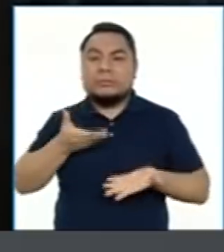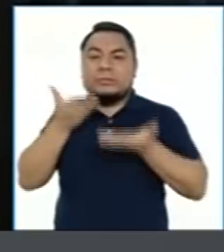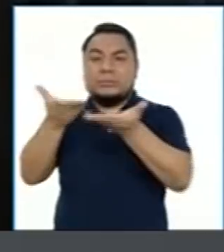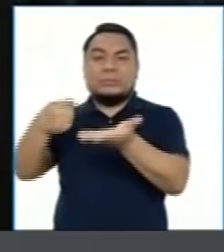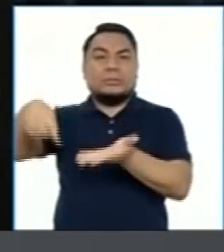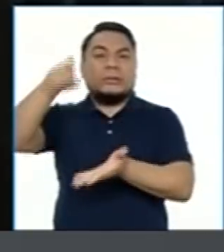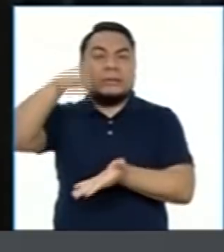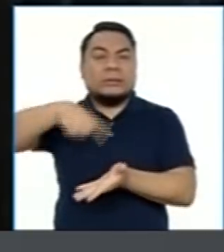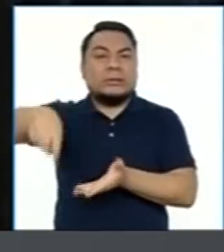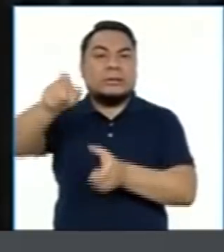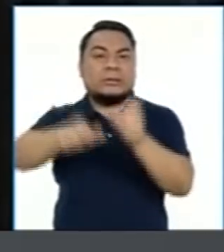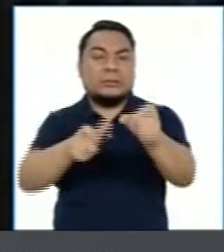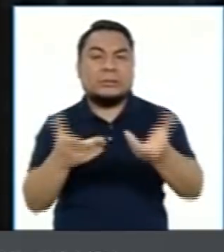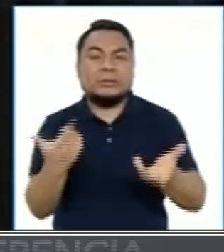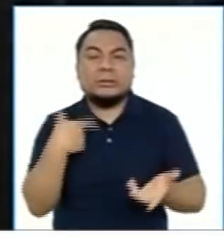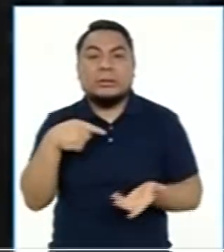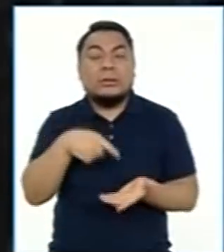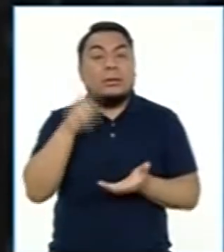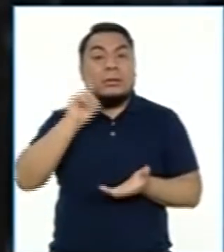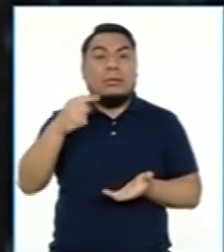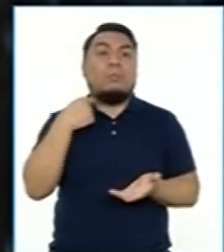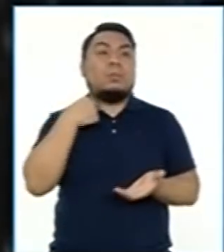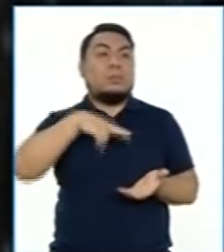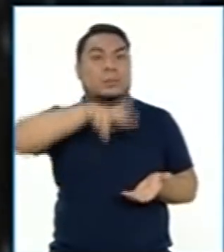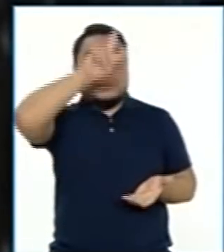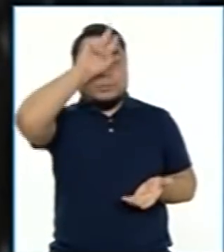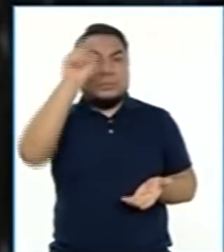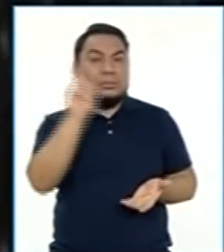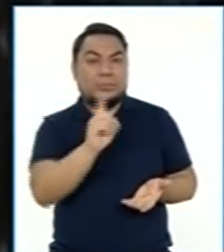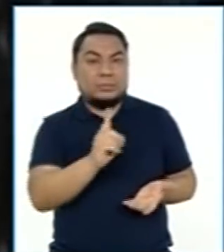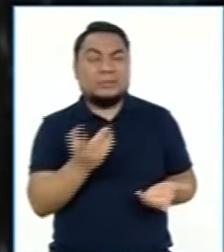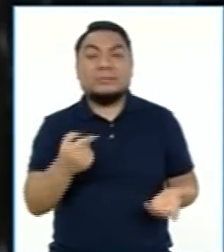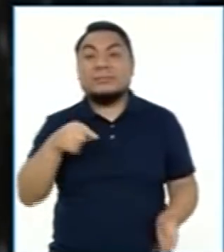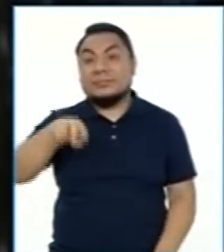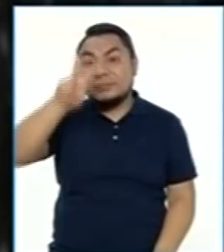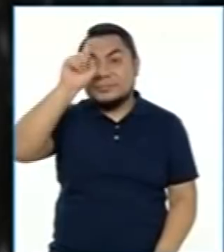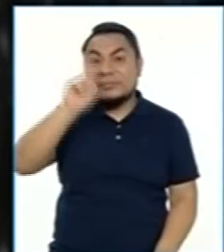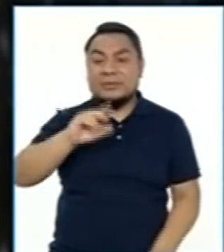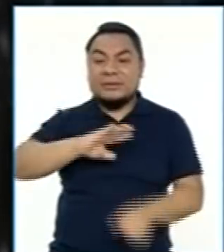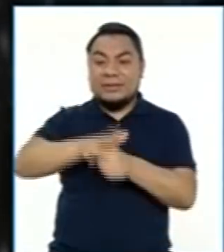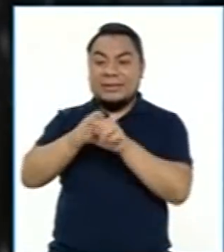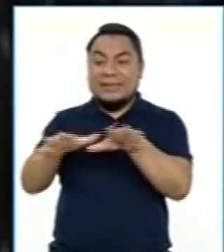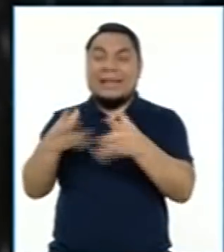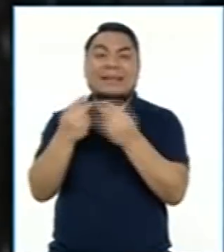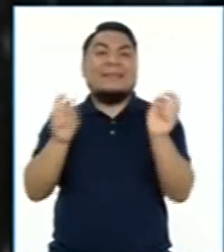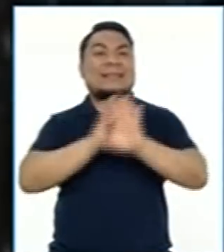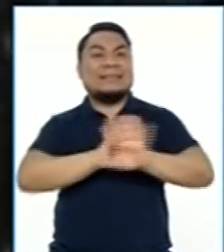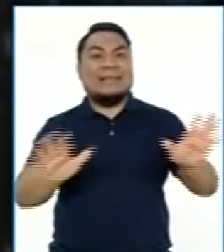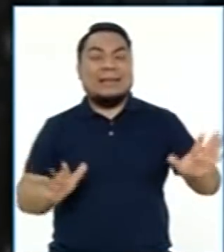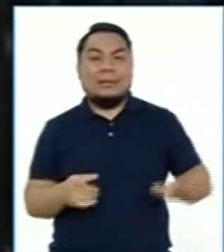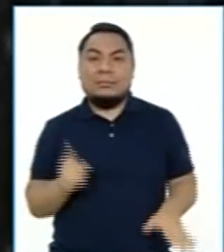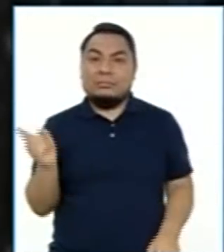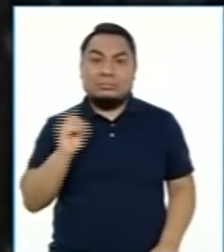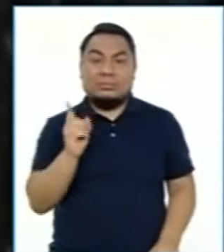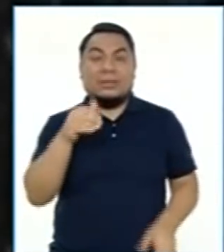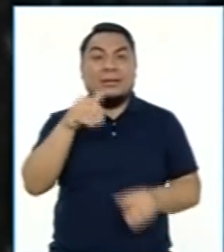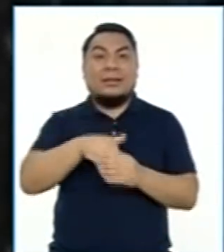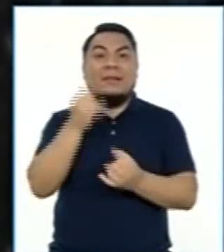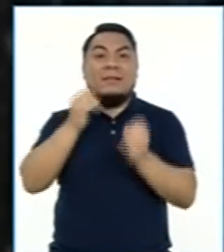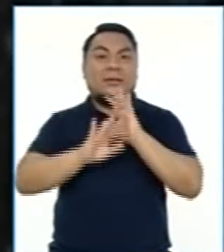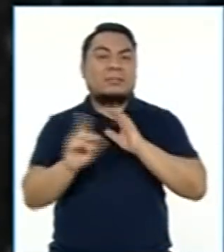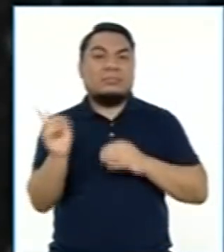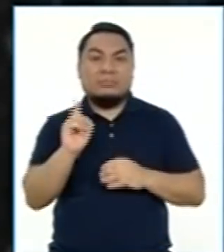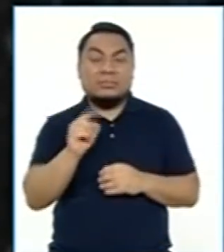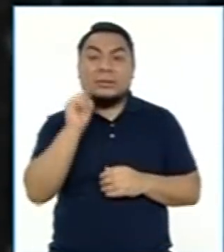ciudadanos sin hipotecar el futuro del país. Siempre lo hemos dicho, el Perú no termina con la pandemia, el Perú no termina con las próximas elecciones.